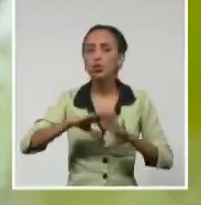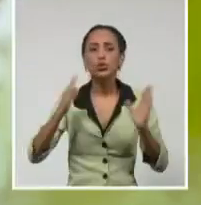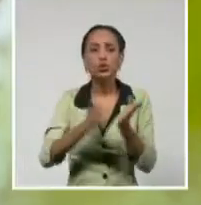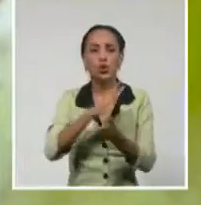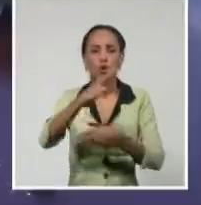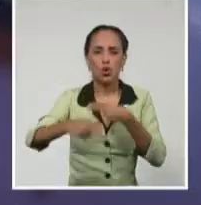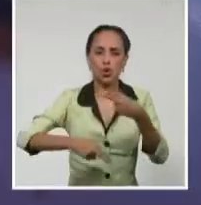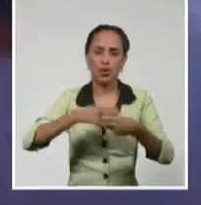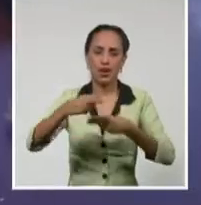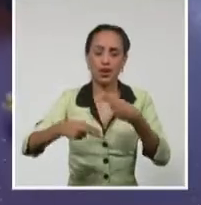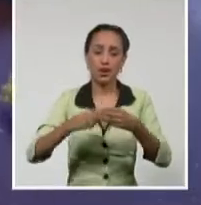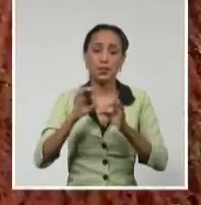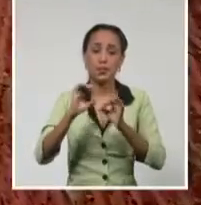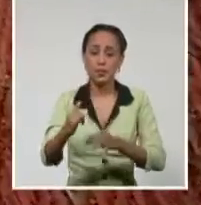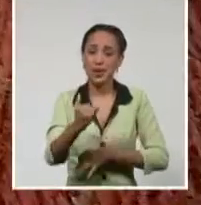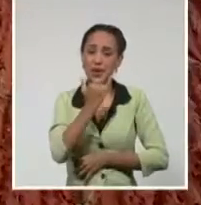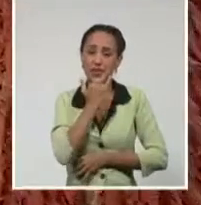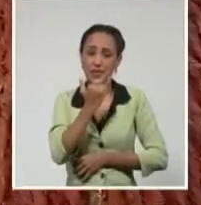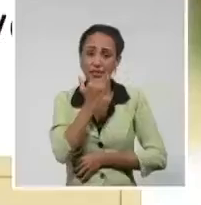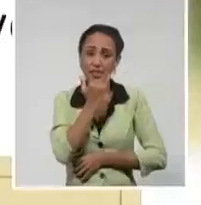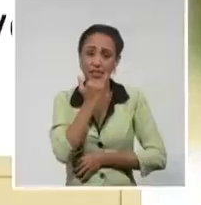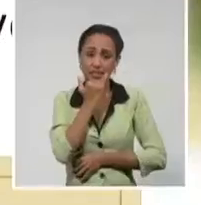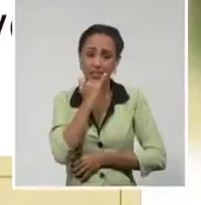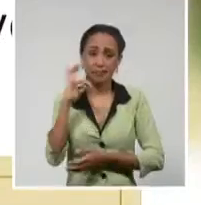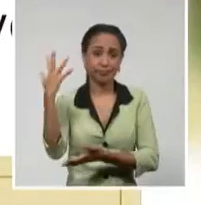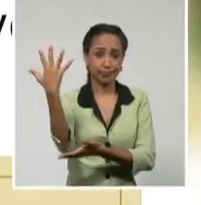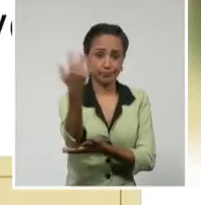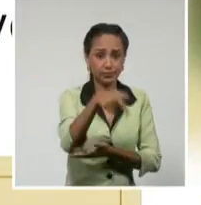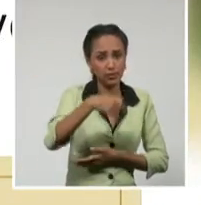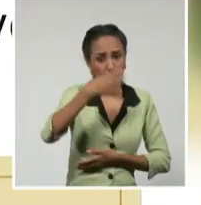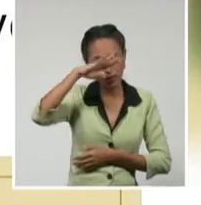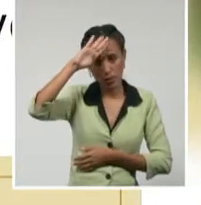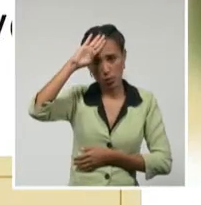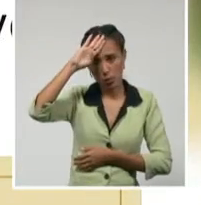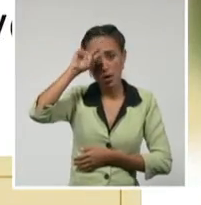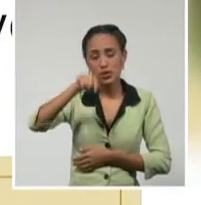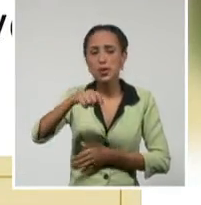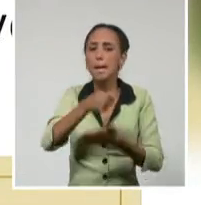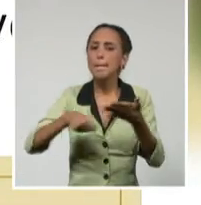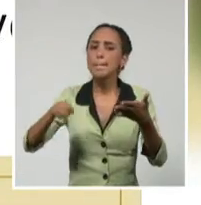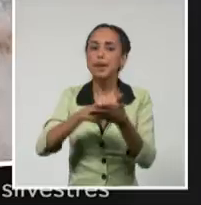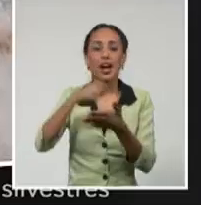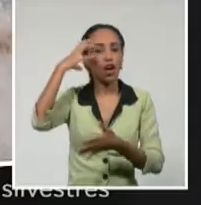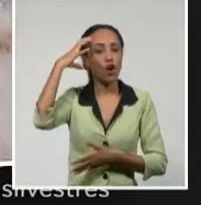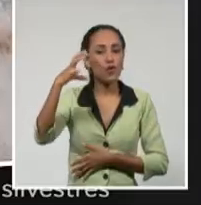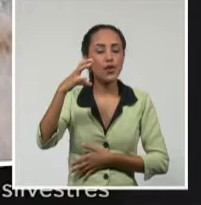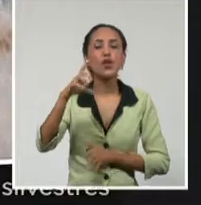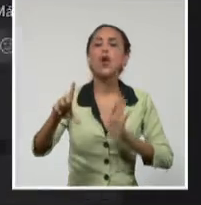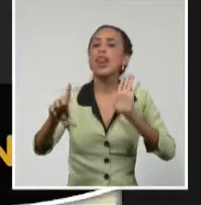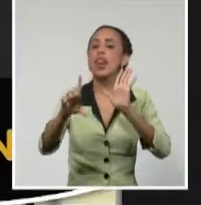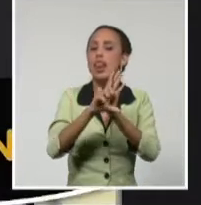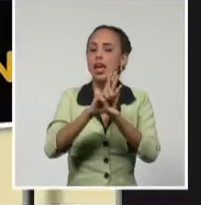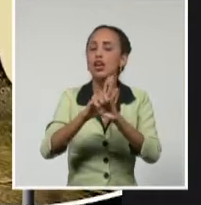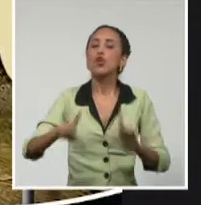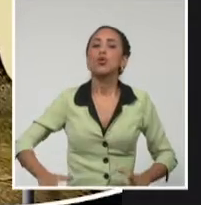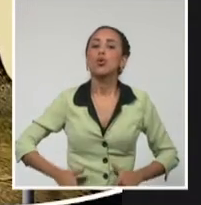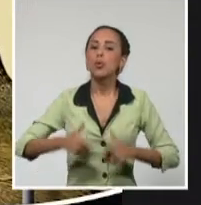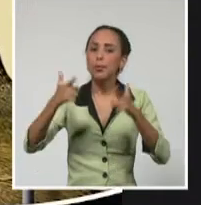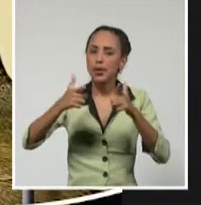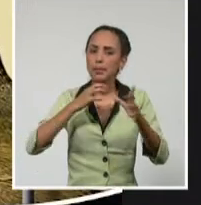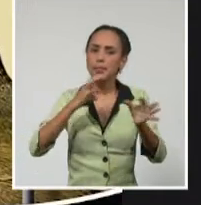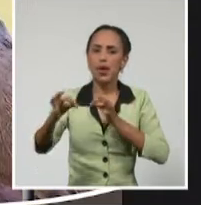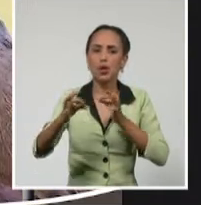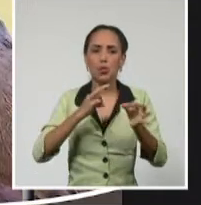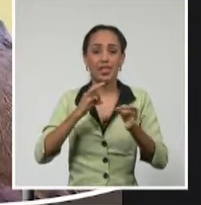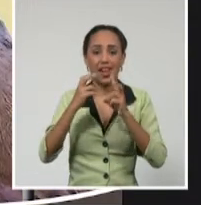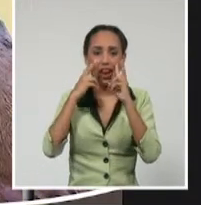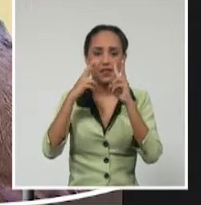naturales en Cuba. Motivos para el ejercicio de planes gubernamentales que apliquen las leyes debidas y ponderen la